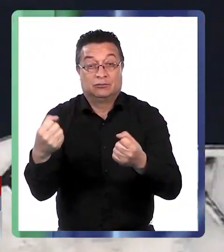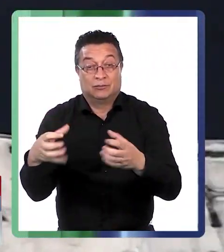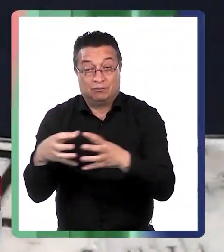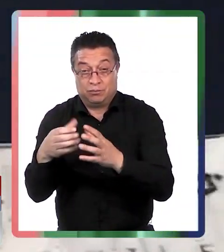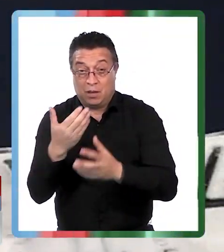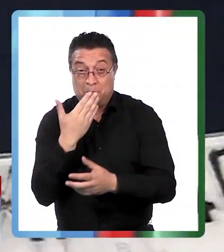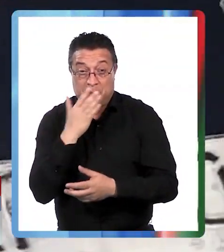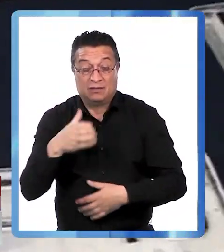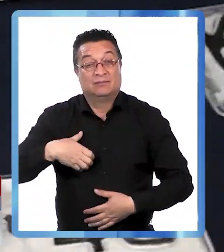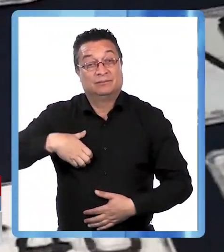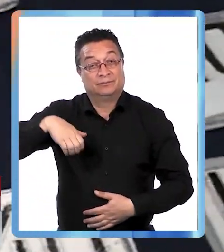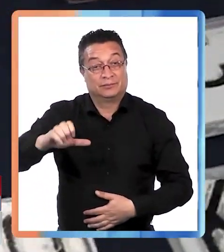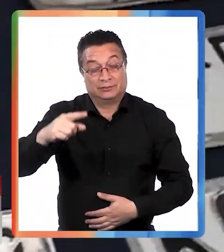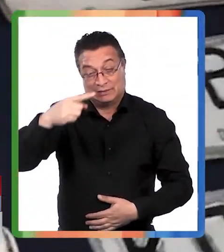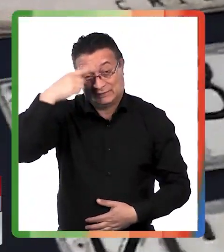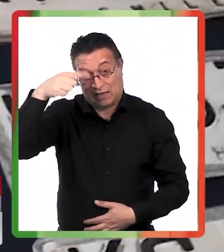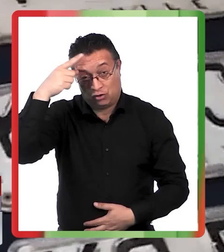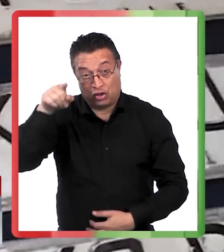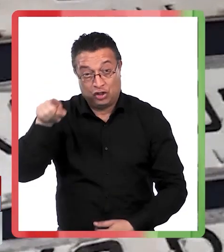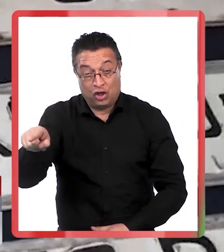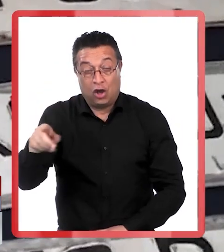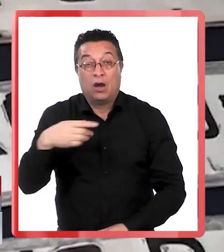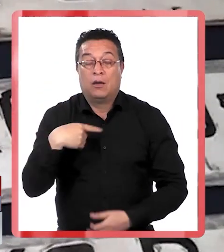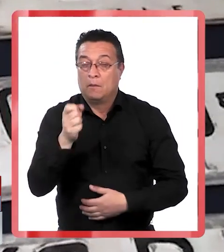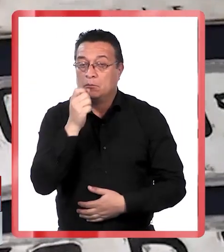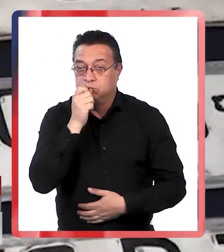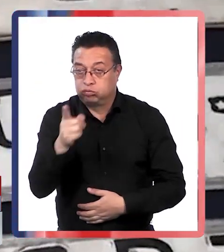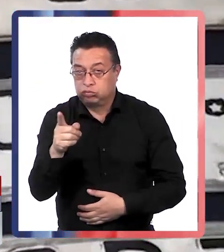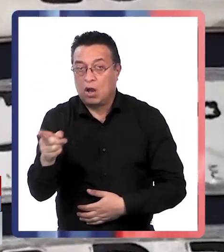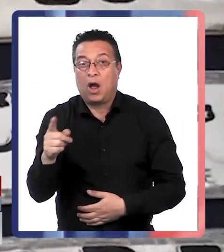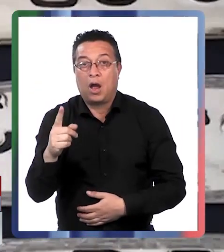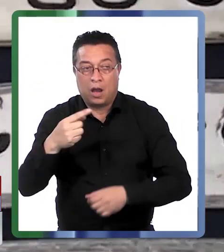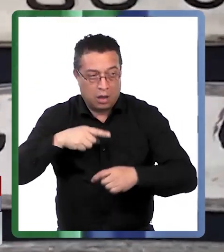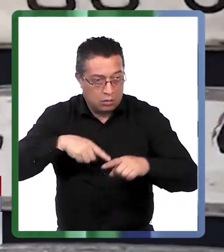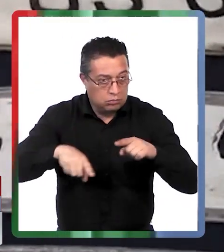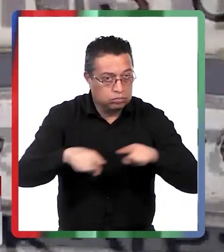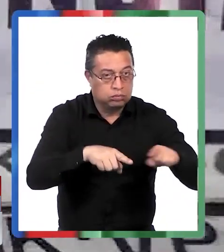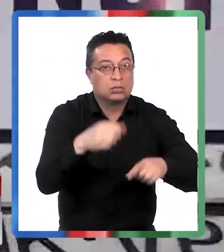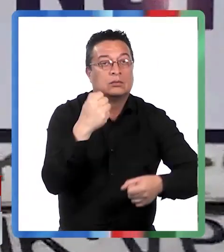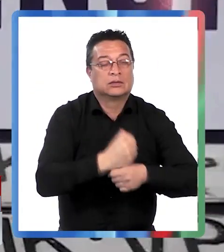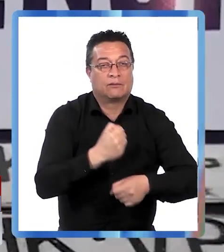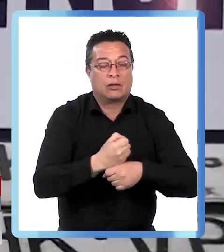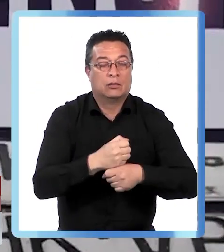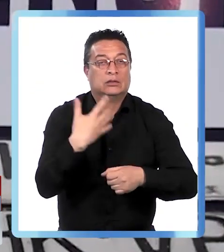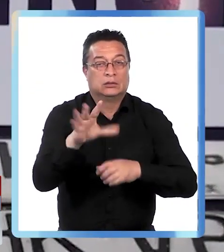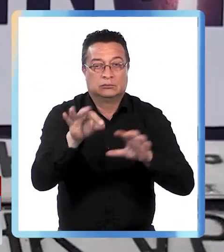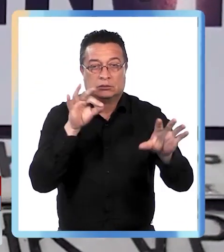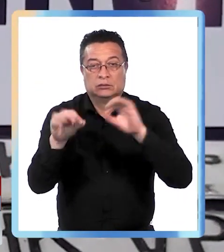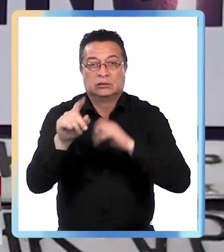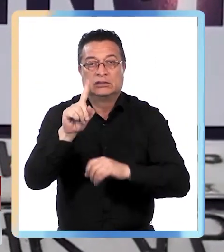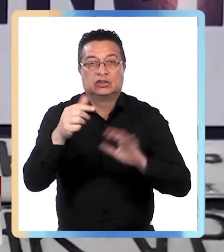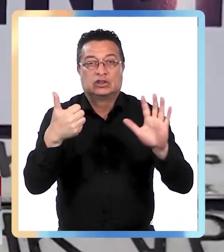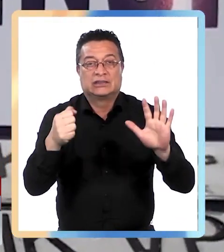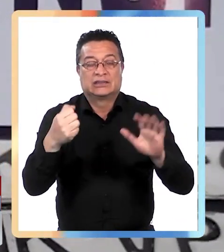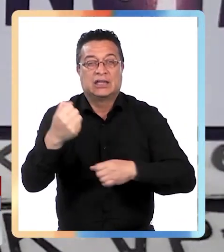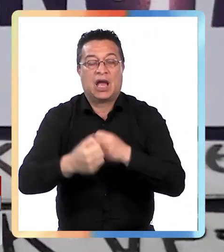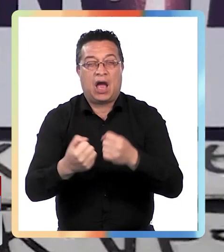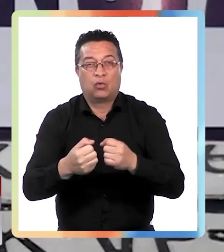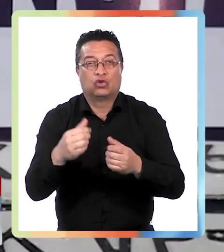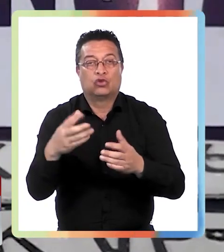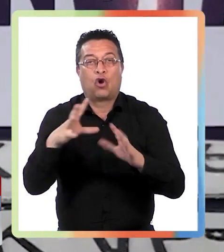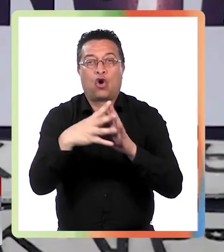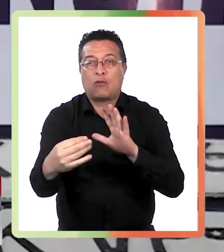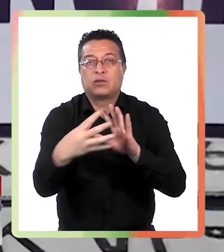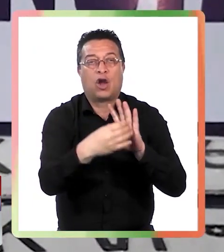de delitos económicos de la policía de investigaciones de San Antonio llegó una denuncia que activó un importante trabajo ya se han detectado 160 vehículos